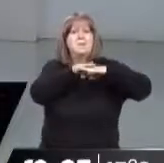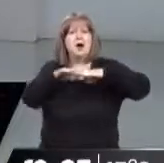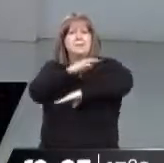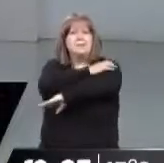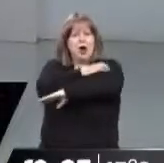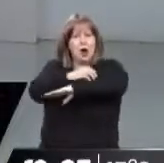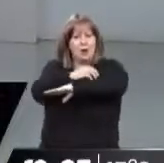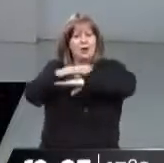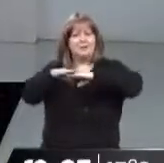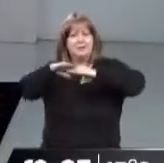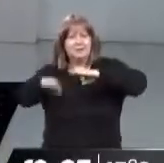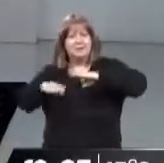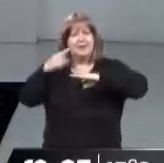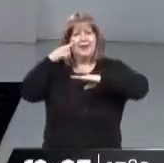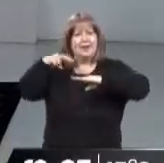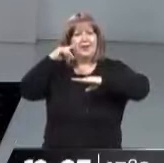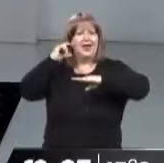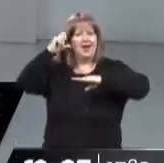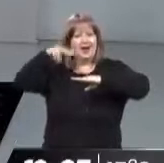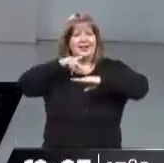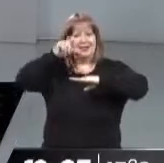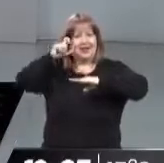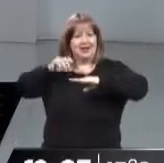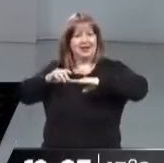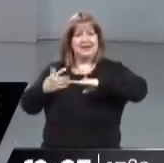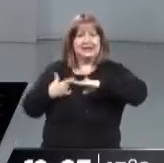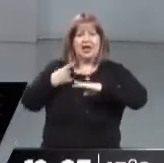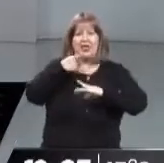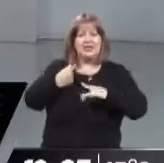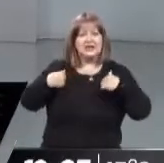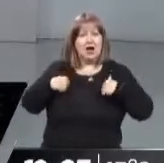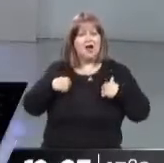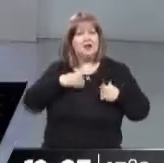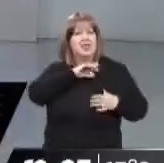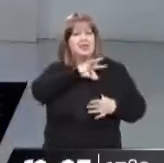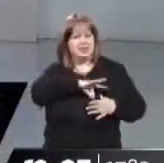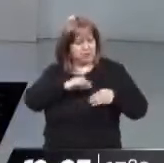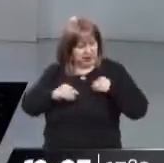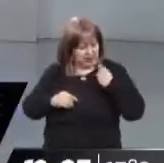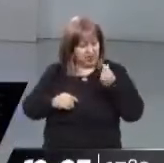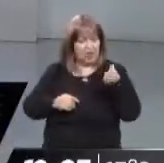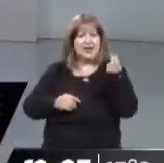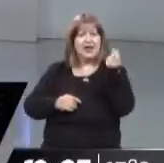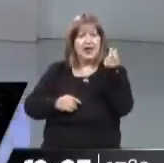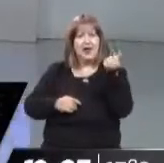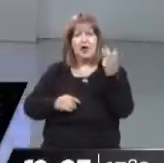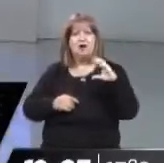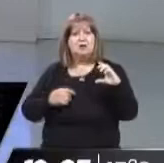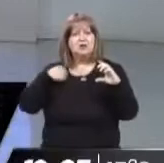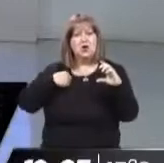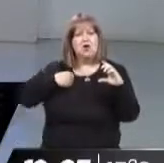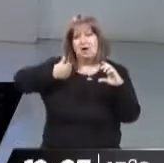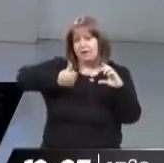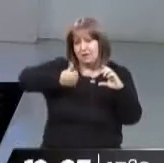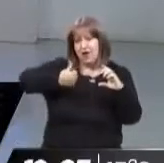indigencia y lo que también hace que el bolsillo de cada uno te diga hoy estoy para abajo con respecto a la pobreza o la indigencia. Cuando